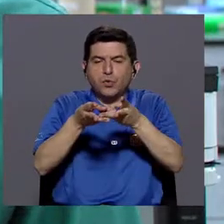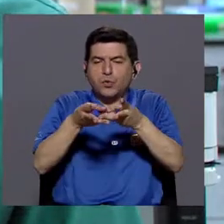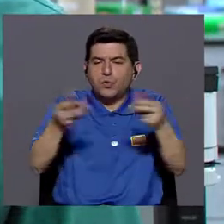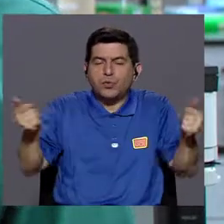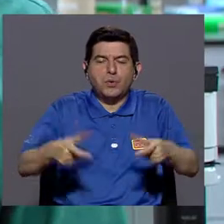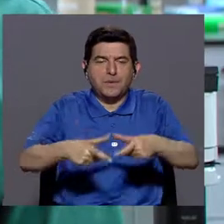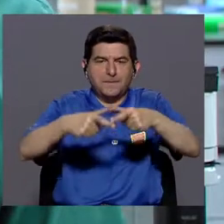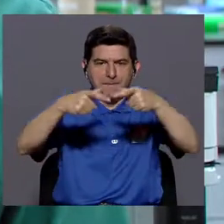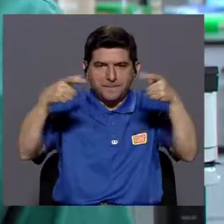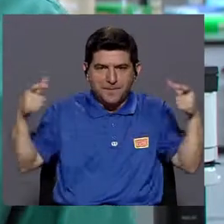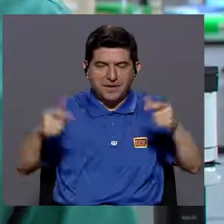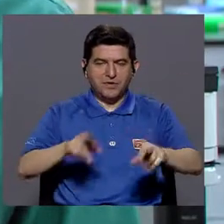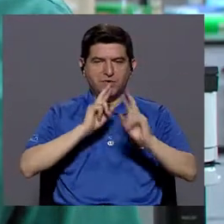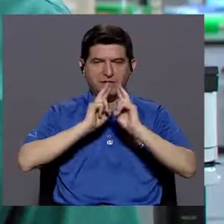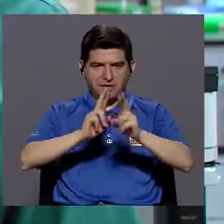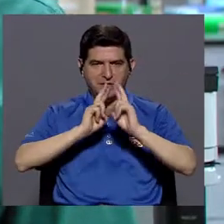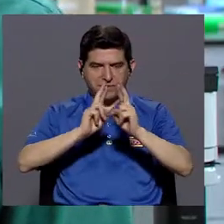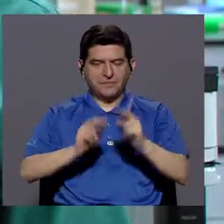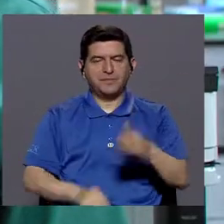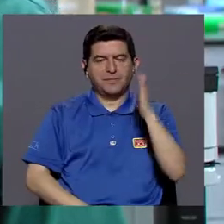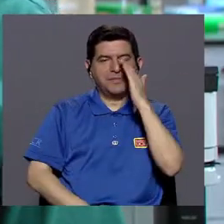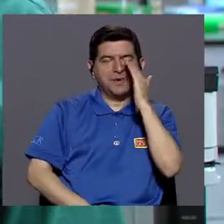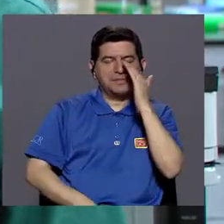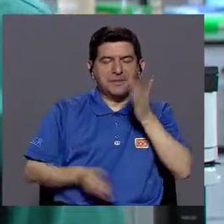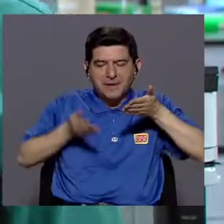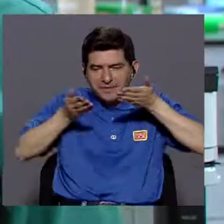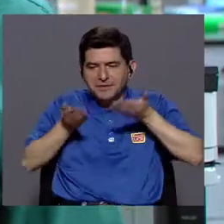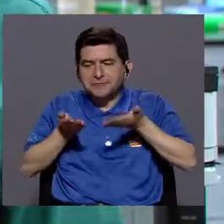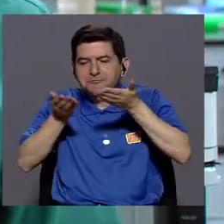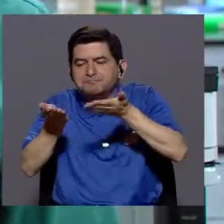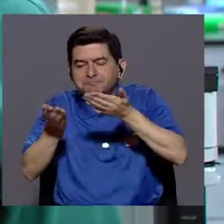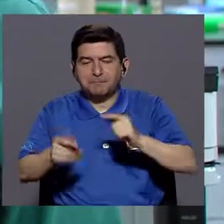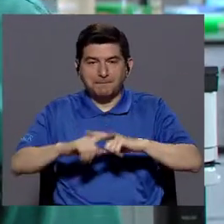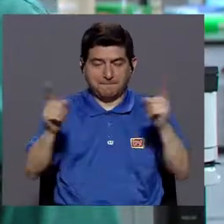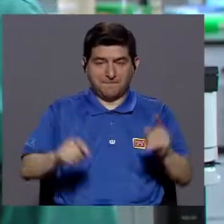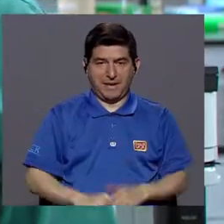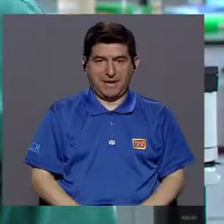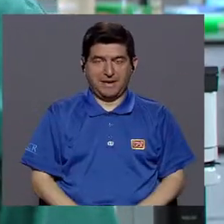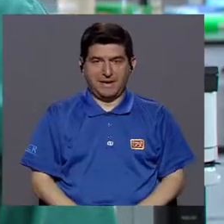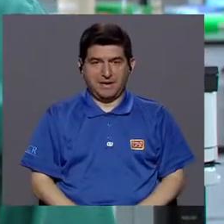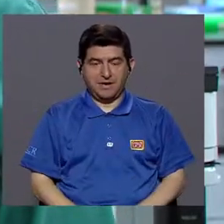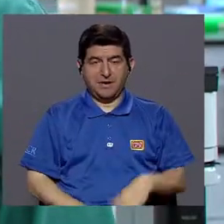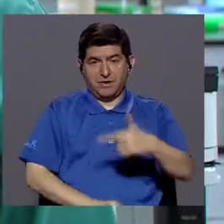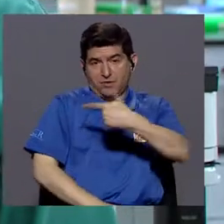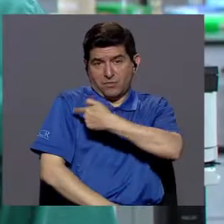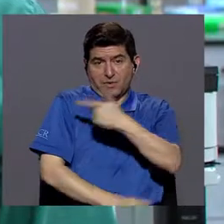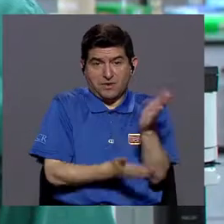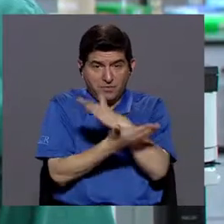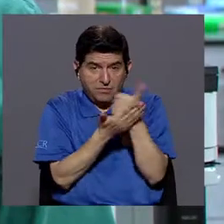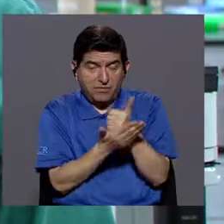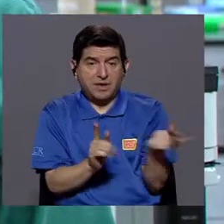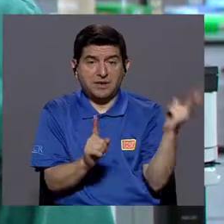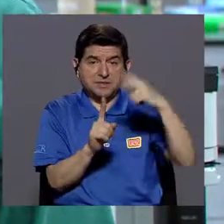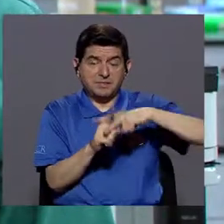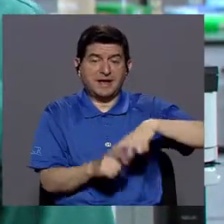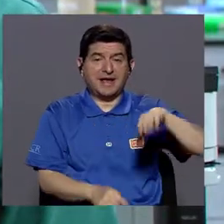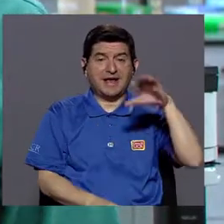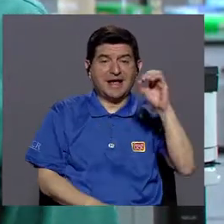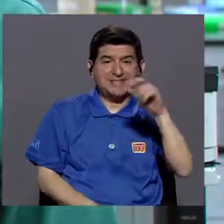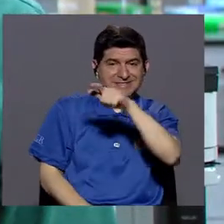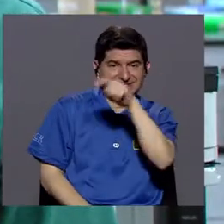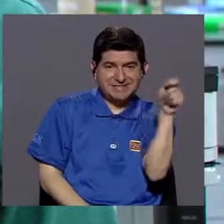los seis meses es cuando van desapareciendo la mayoría de las respuestas que la madre le pasó. Lo que pasa es que si las vacunas,